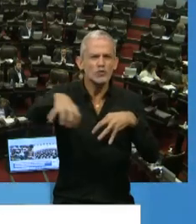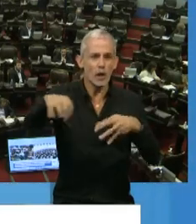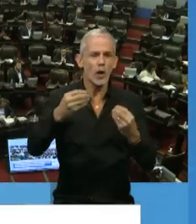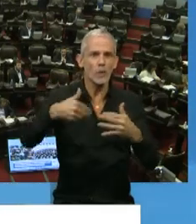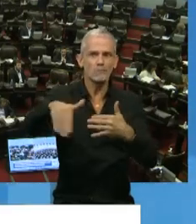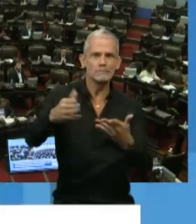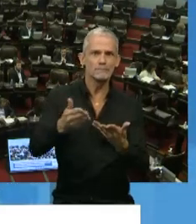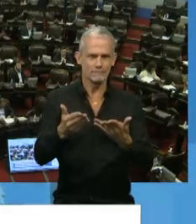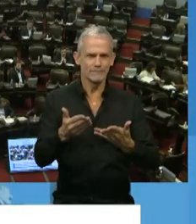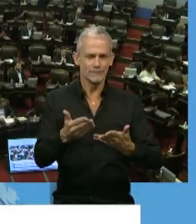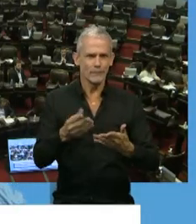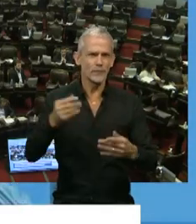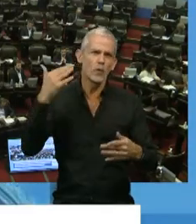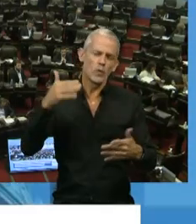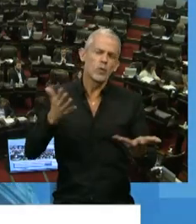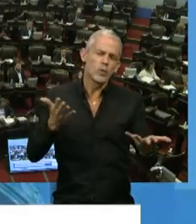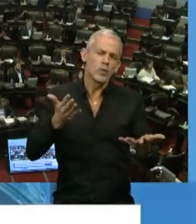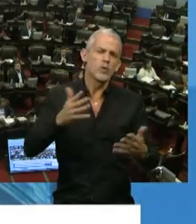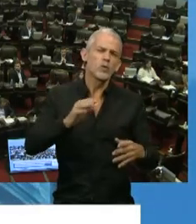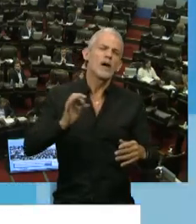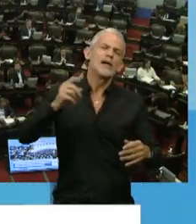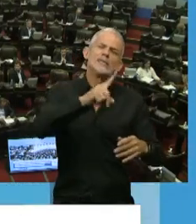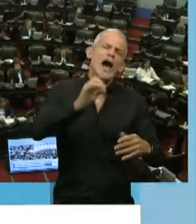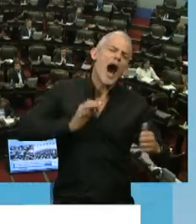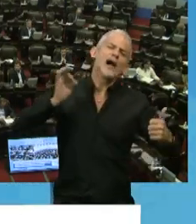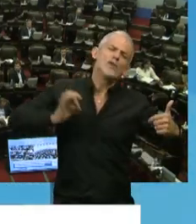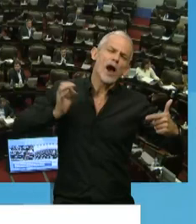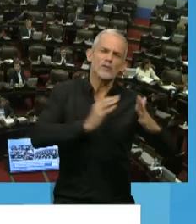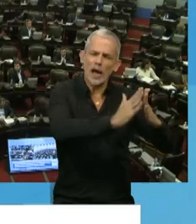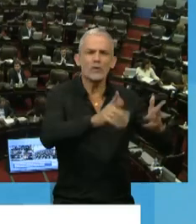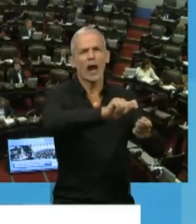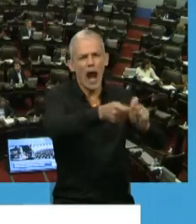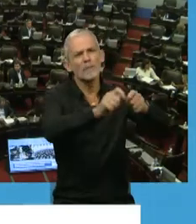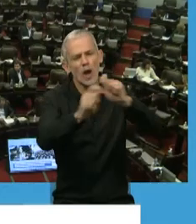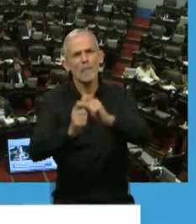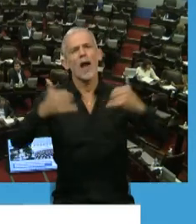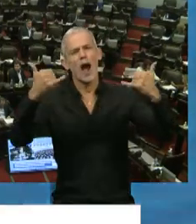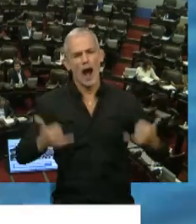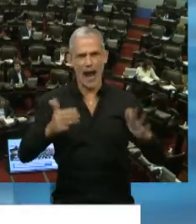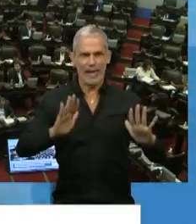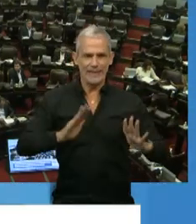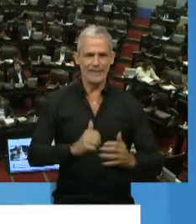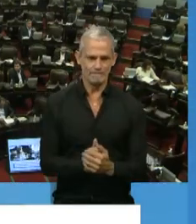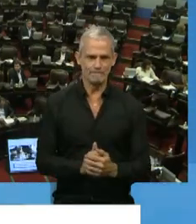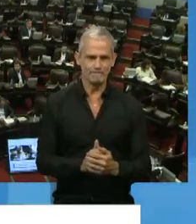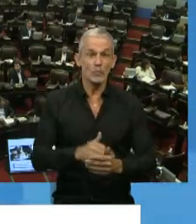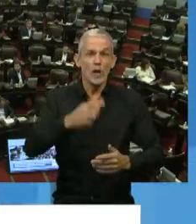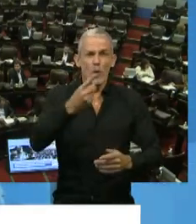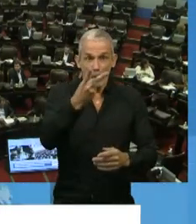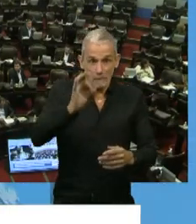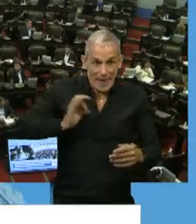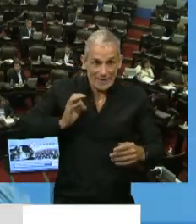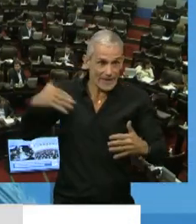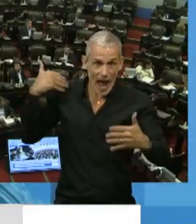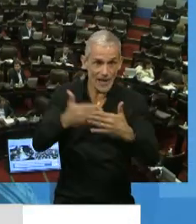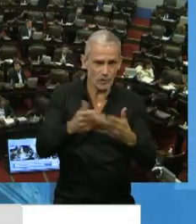es que hemos atravesado durante los últimos siglos una enorme cantidad de cambios. En los últimos 20 años